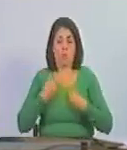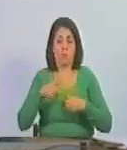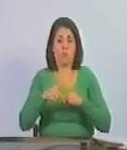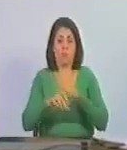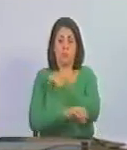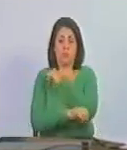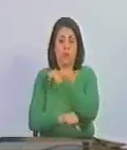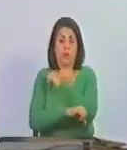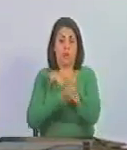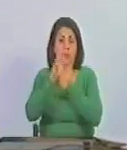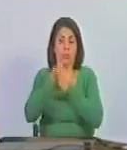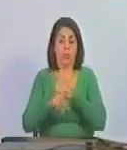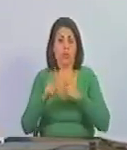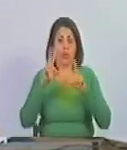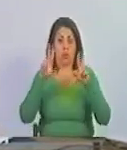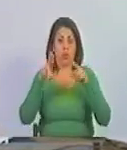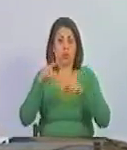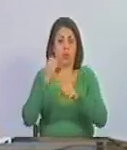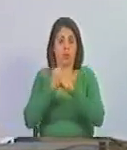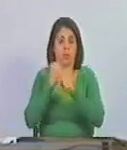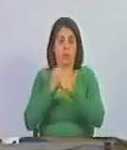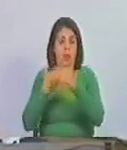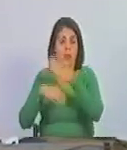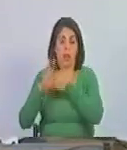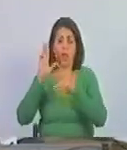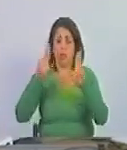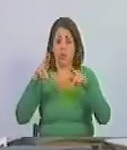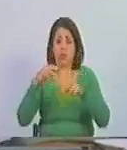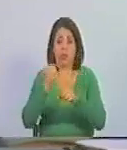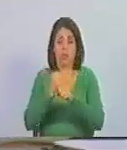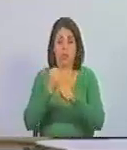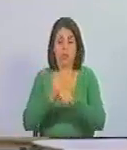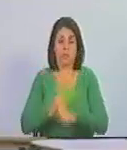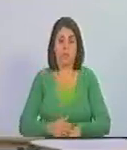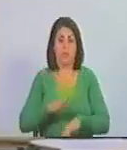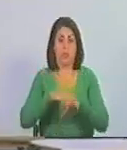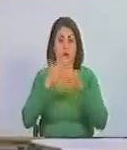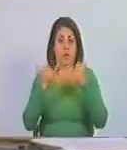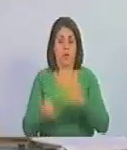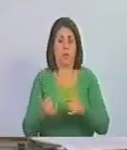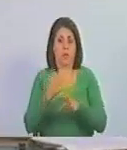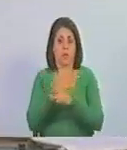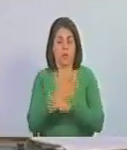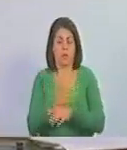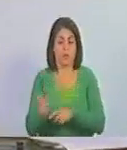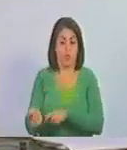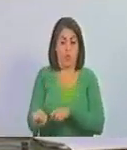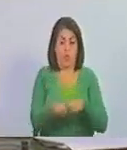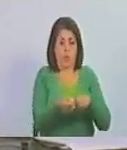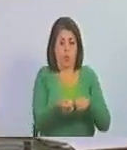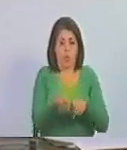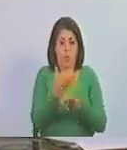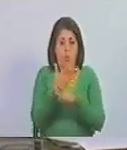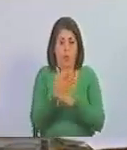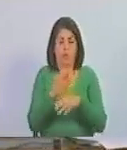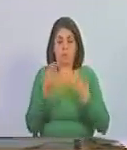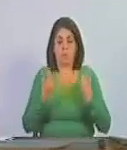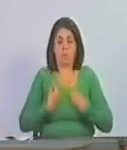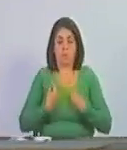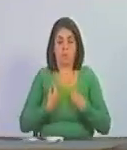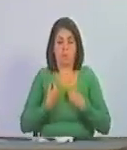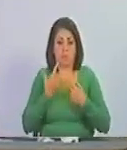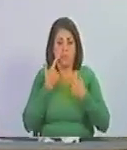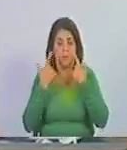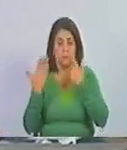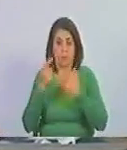vago toda la vida si nunca había trabajado y nunca ha trabajado porque ahora se la pasa jugando gol de que vive ese señor